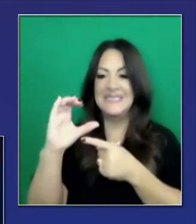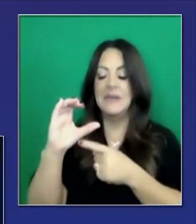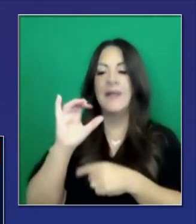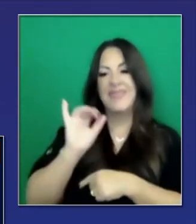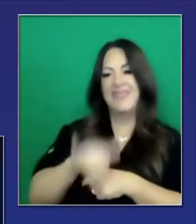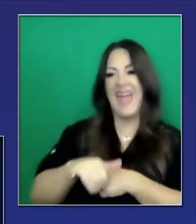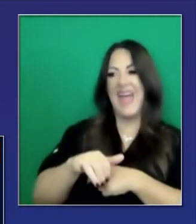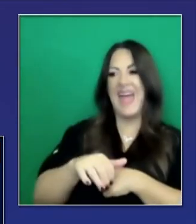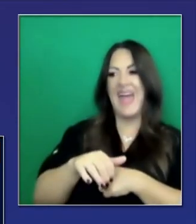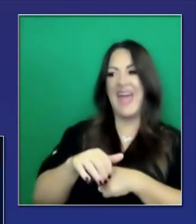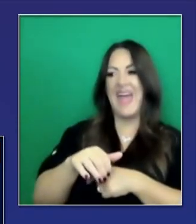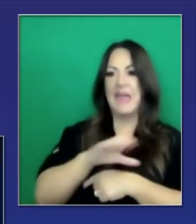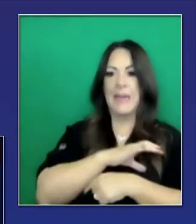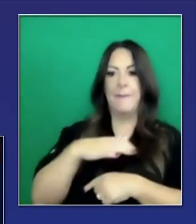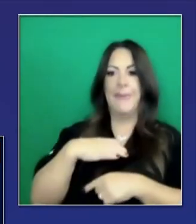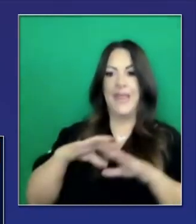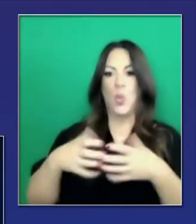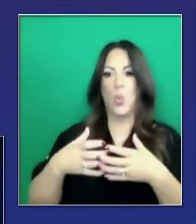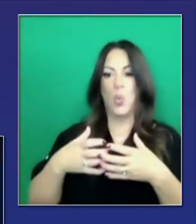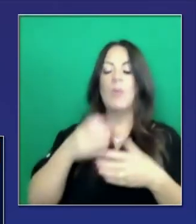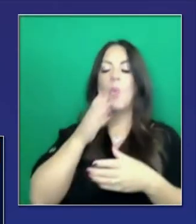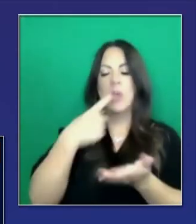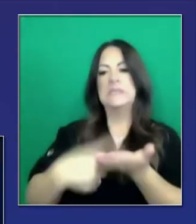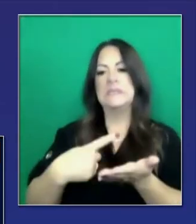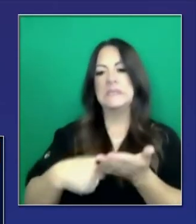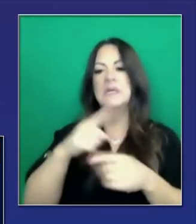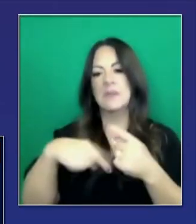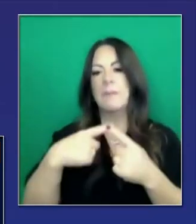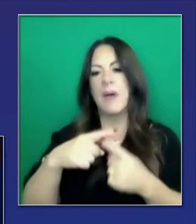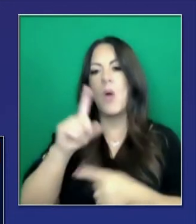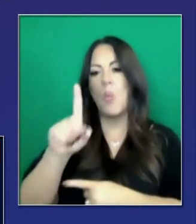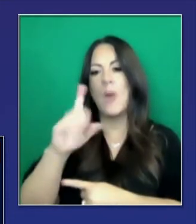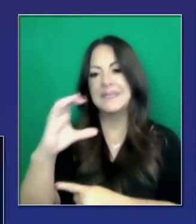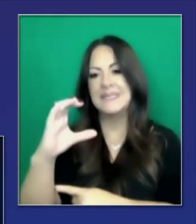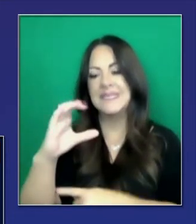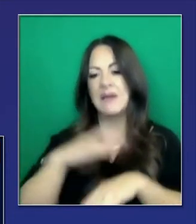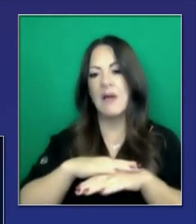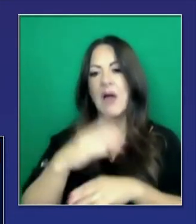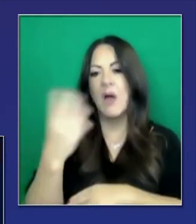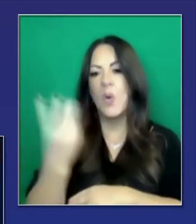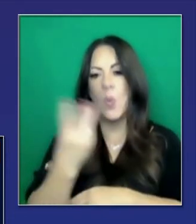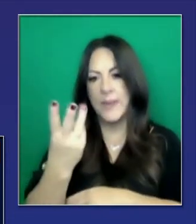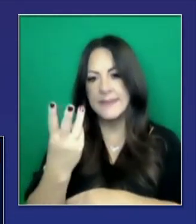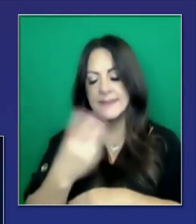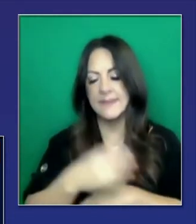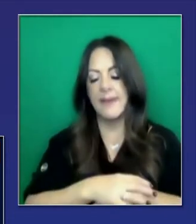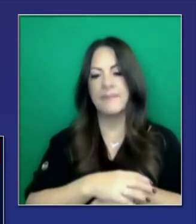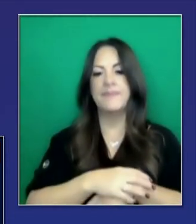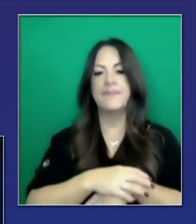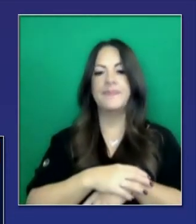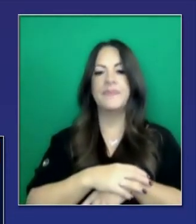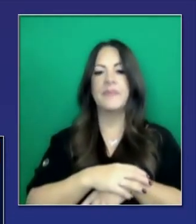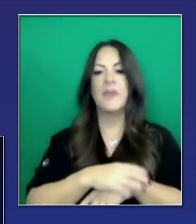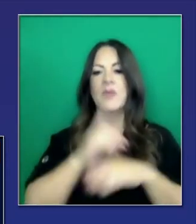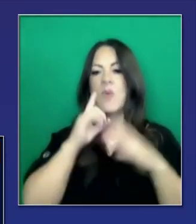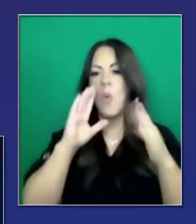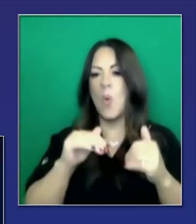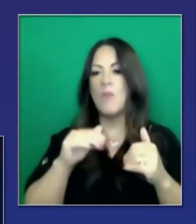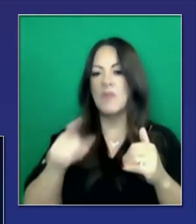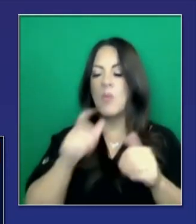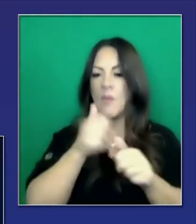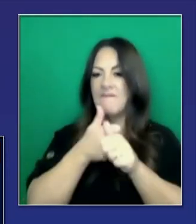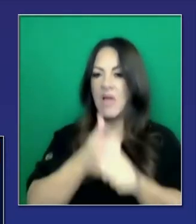miércoles. Ya estaremos aprobando 1B. Esperamos que eso ocurra el miércoles, a menos que haya alguna desviación